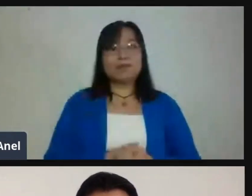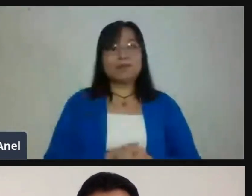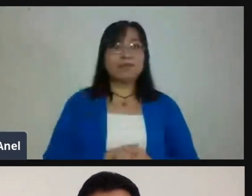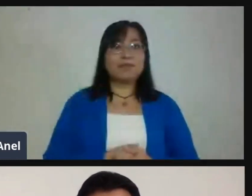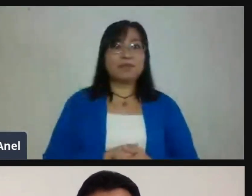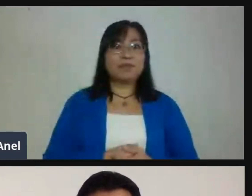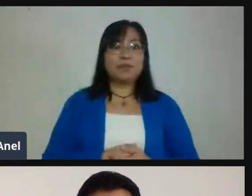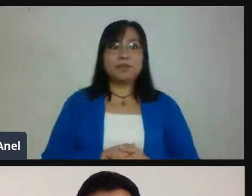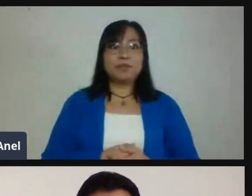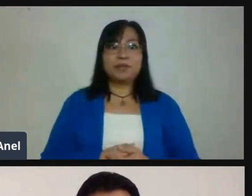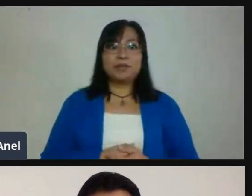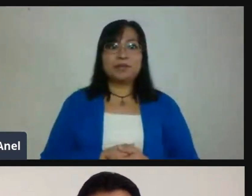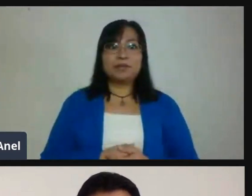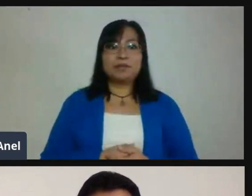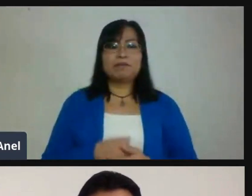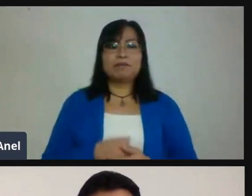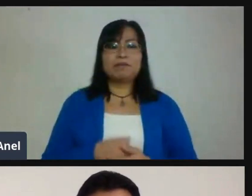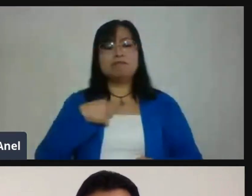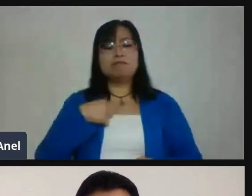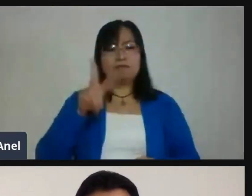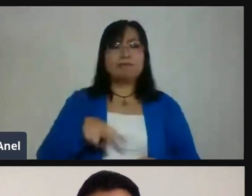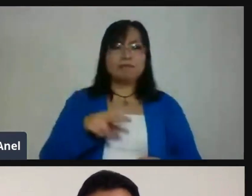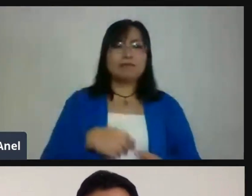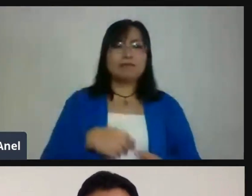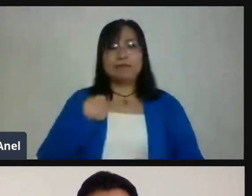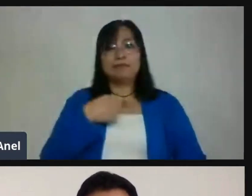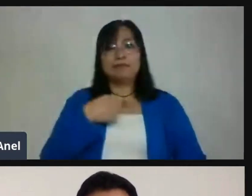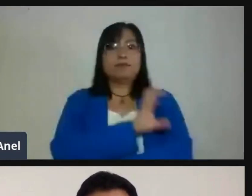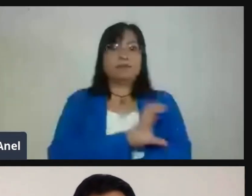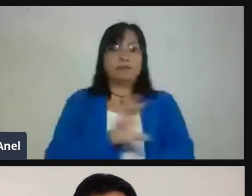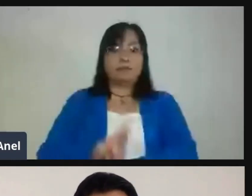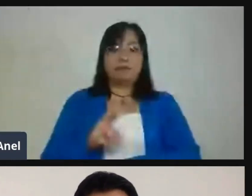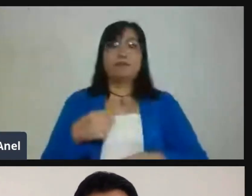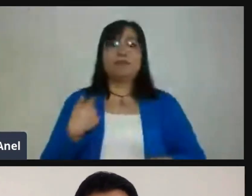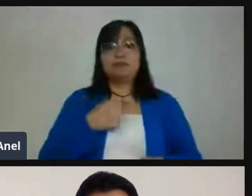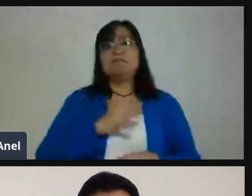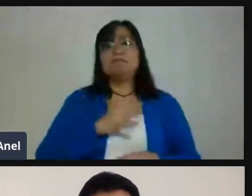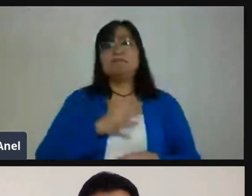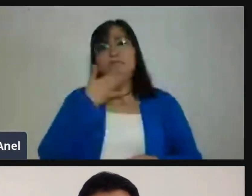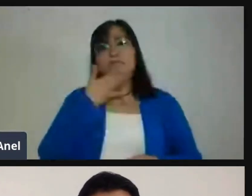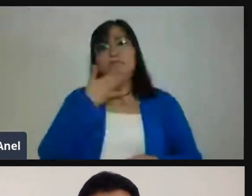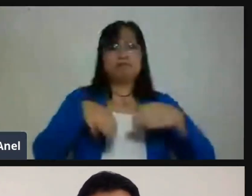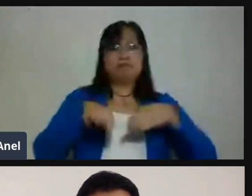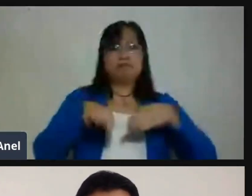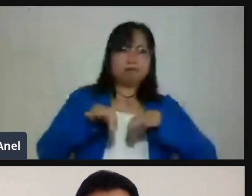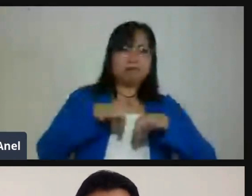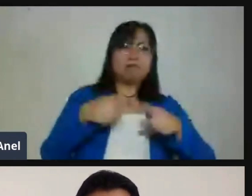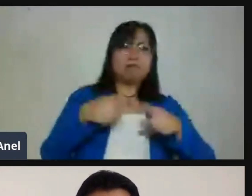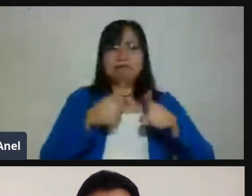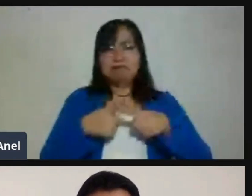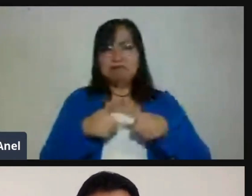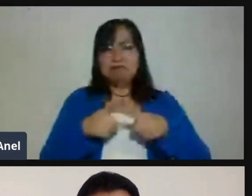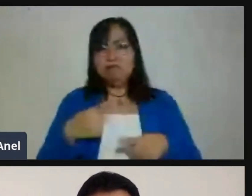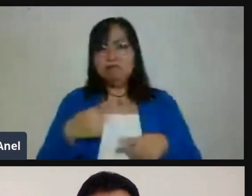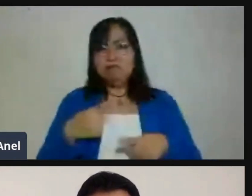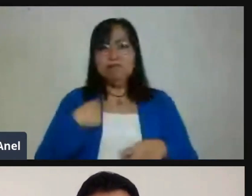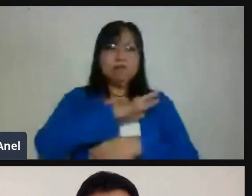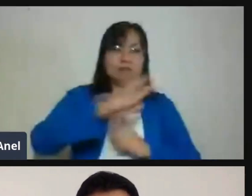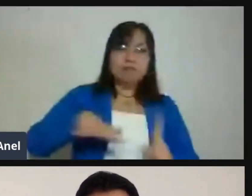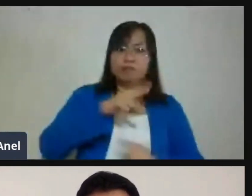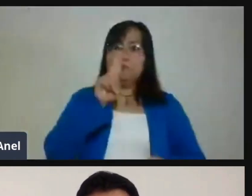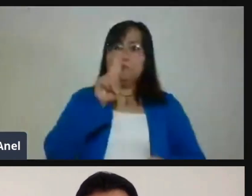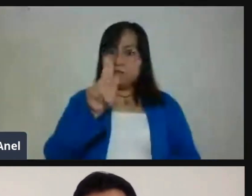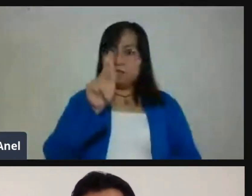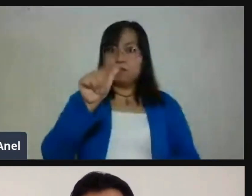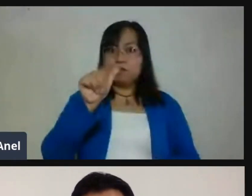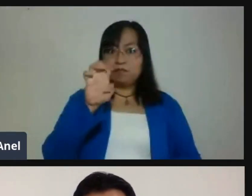coordinador académico formativo de una de las 10 prepas UPAEP, específicamente en el segundo año de preparatoria. Y, bueno,